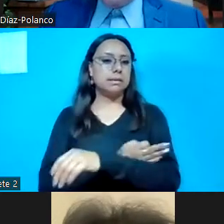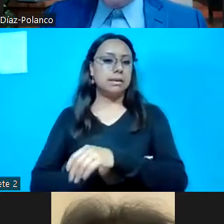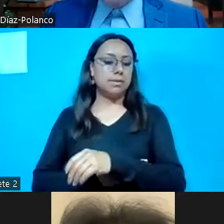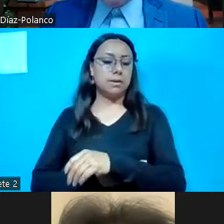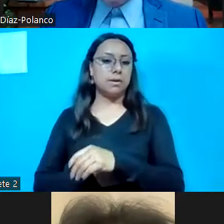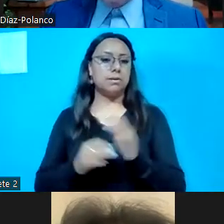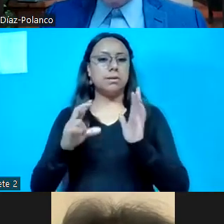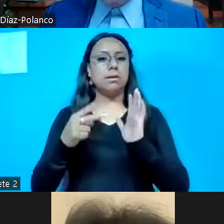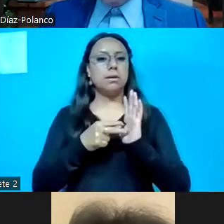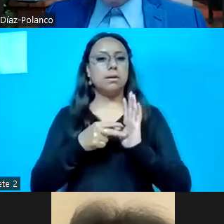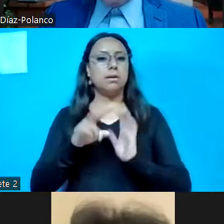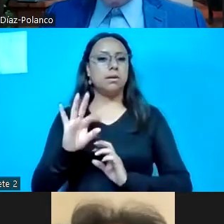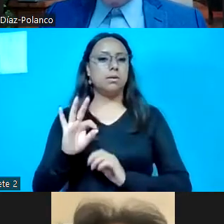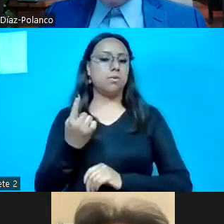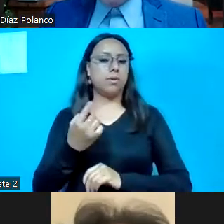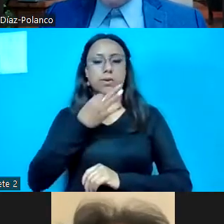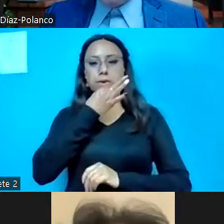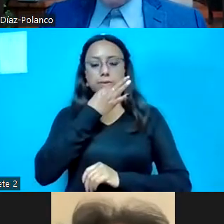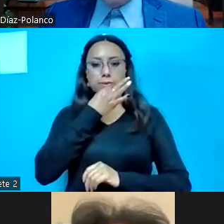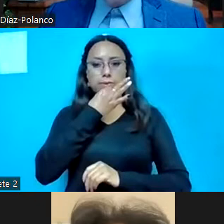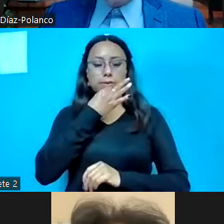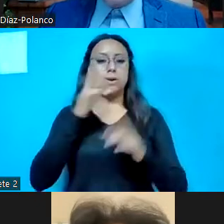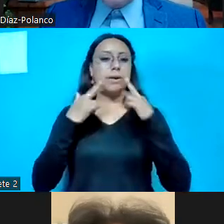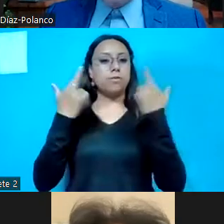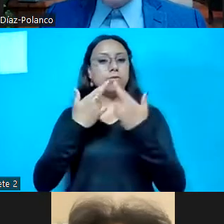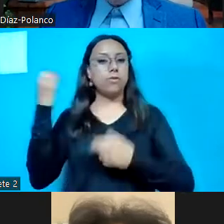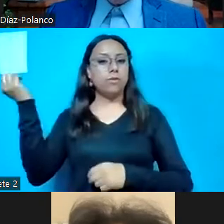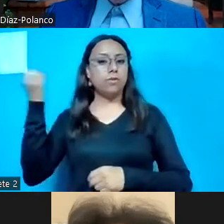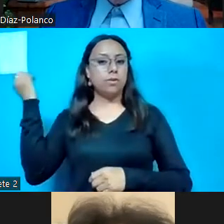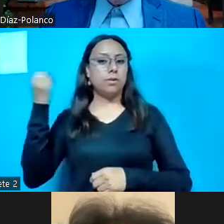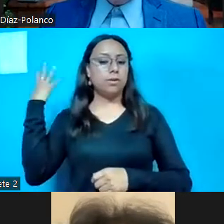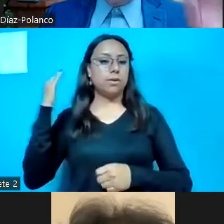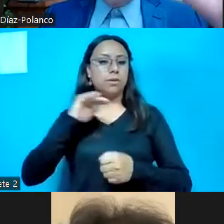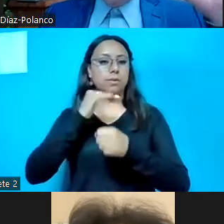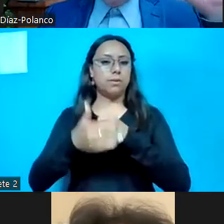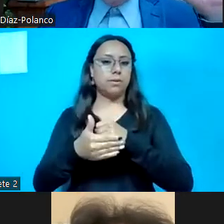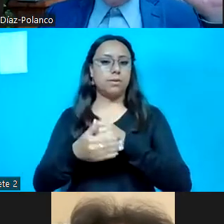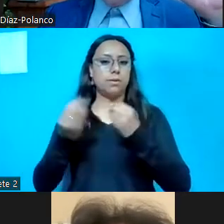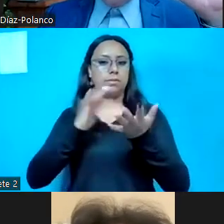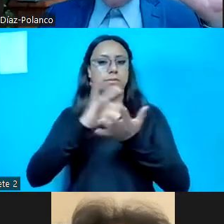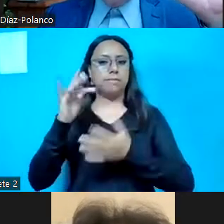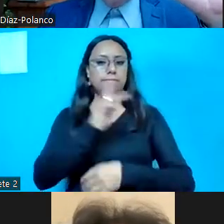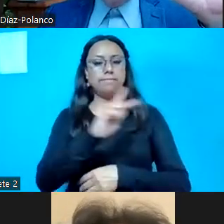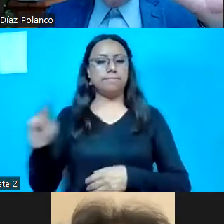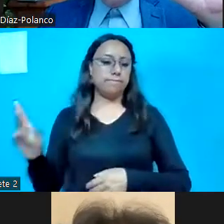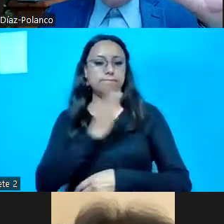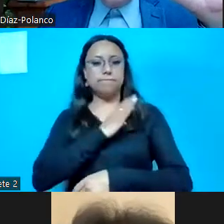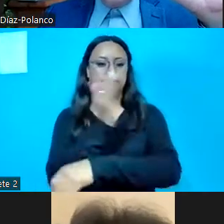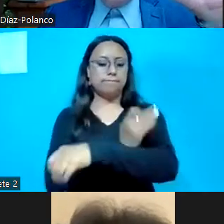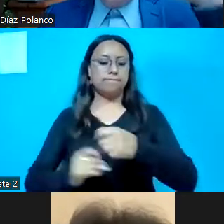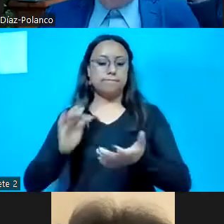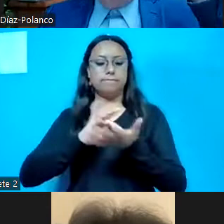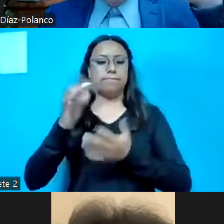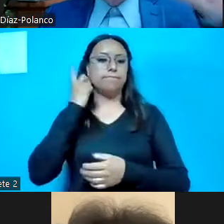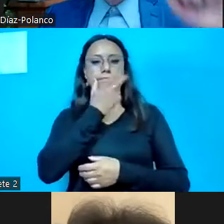41 minutos se da por concluida la reunión de la conferencia. Muchas gracias a todos. Buenas tardes. Gracias, diputado presidente.